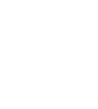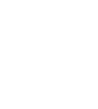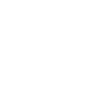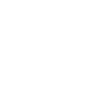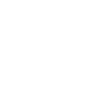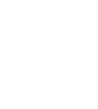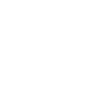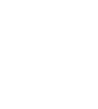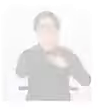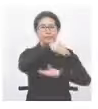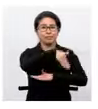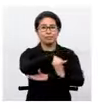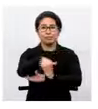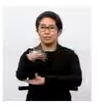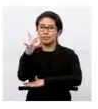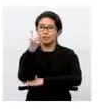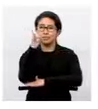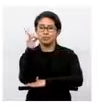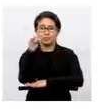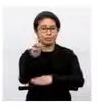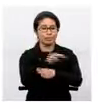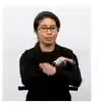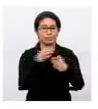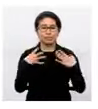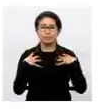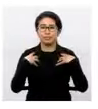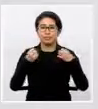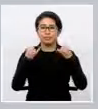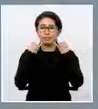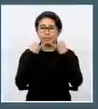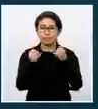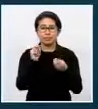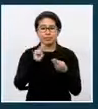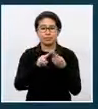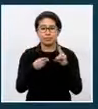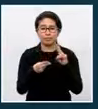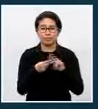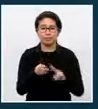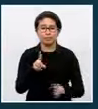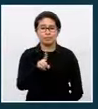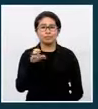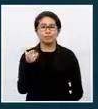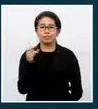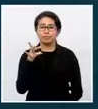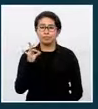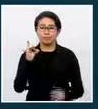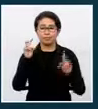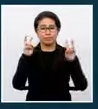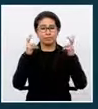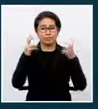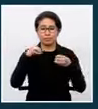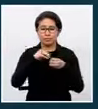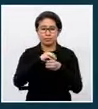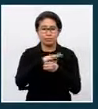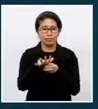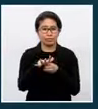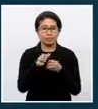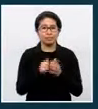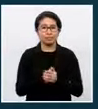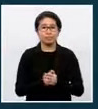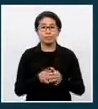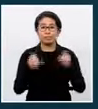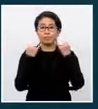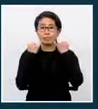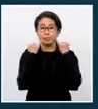Buenas noches Bolivia. El Ministerio de Salud brinda reporte número 118 de la situación de la COVID-19 en el país. Con